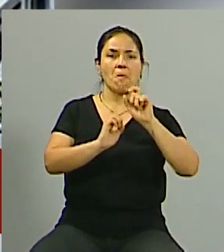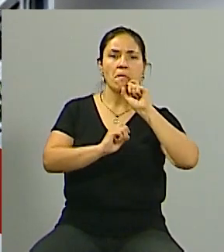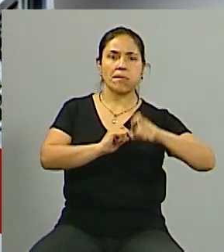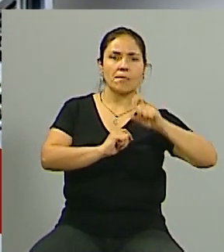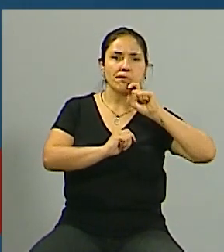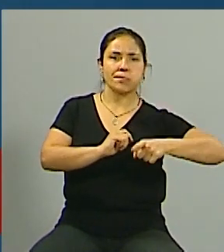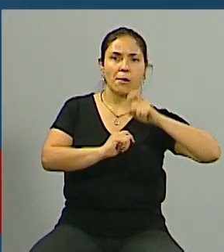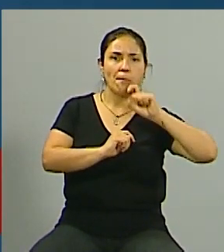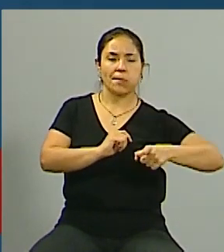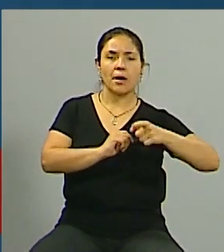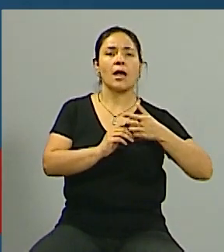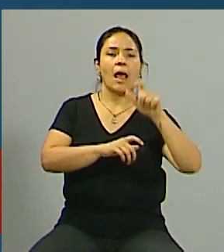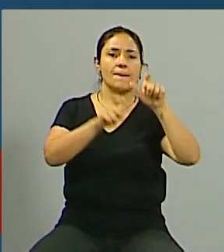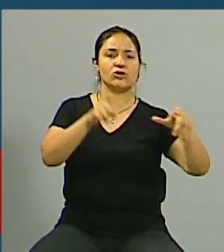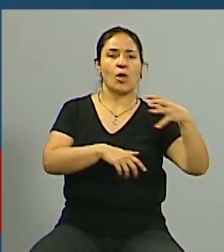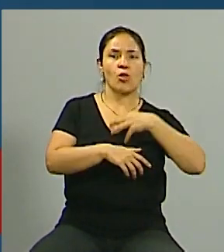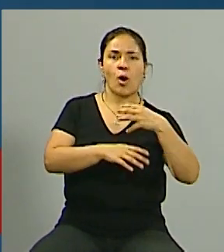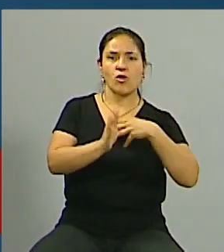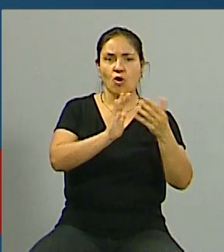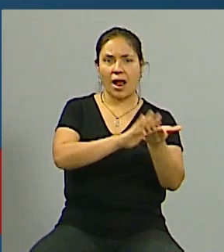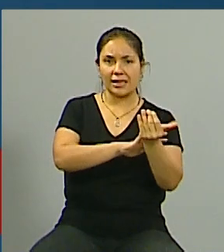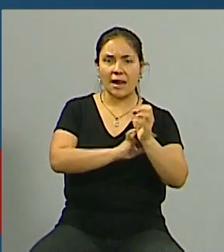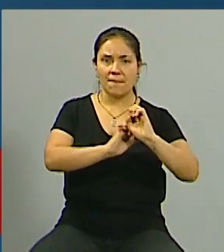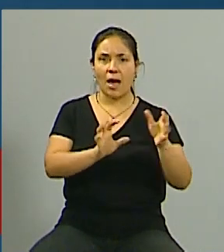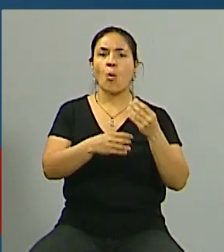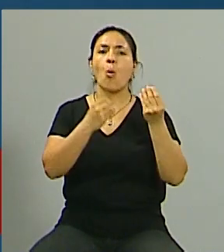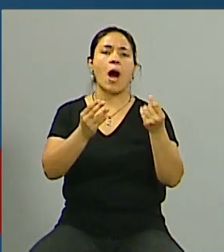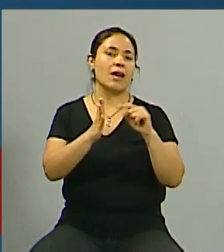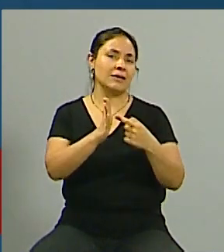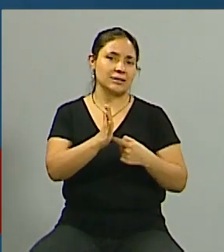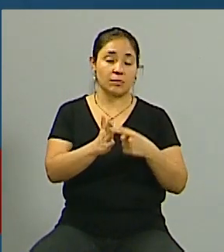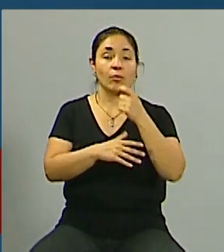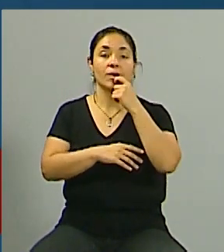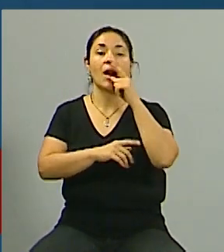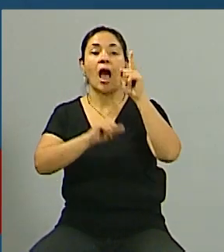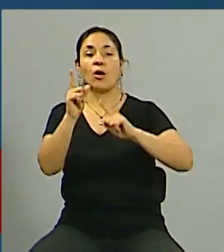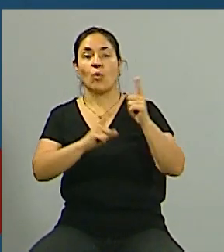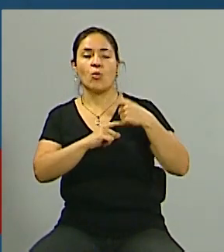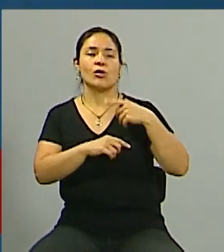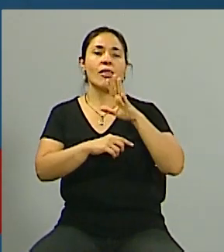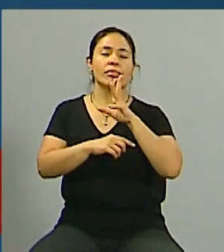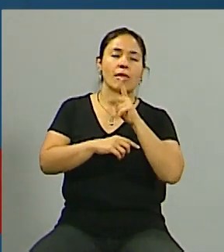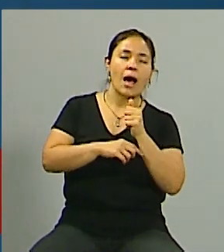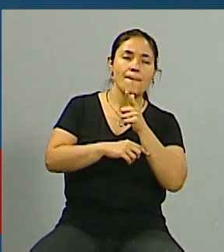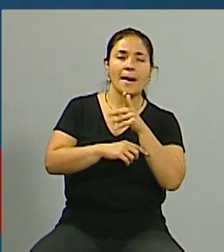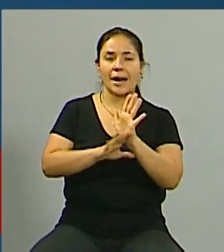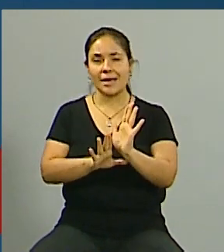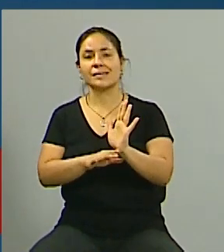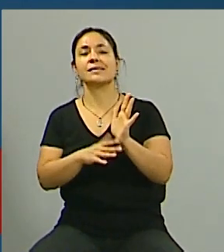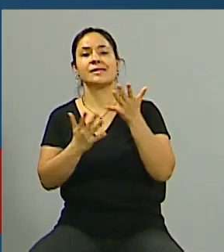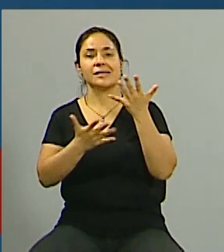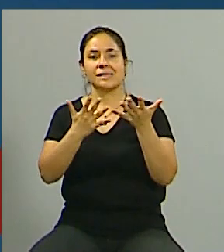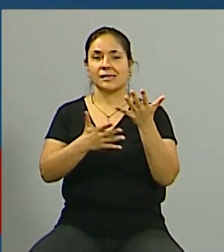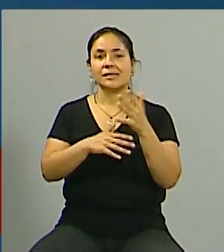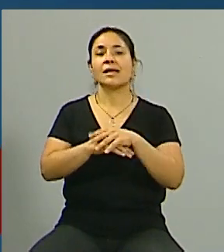de alquilar digo porque también se habla de alguna especie de irregularidad trampa en algún momento se hablaba bueno de declarar